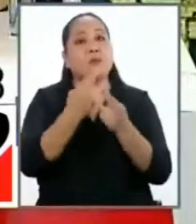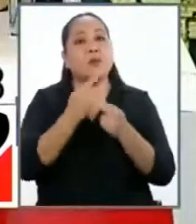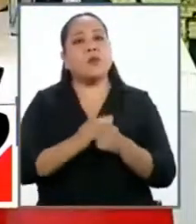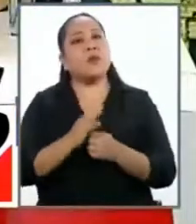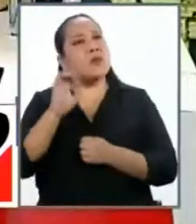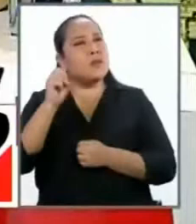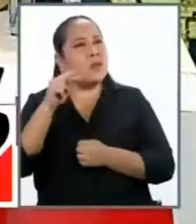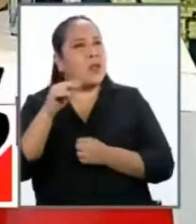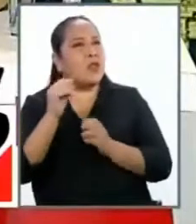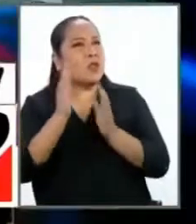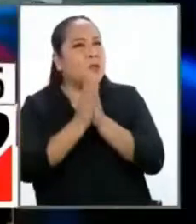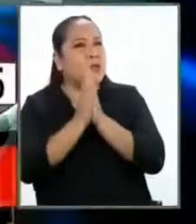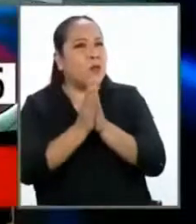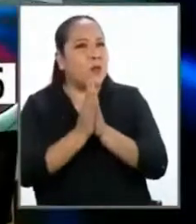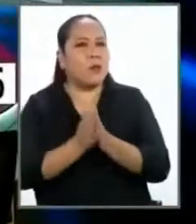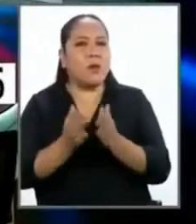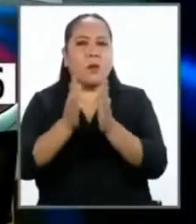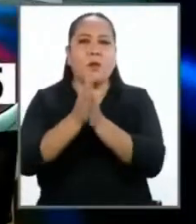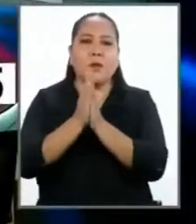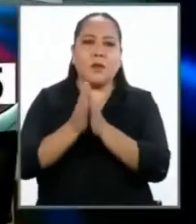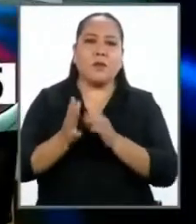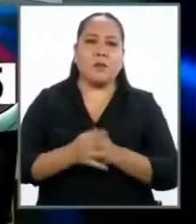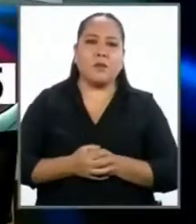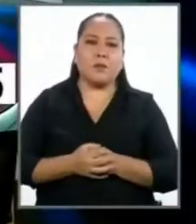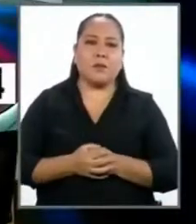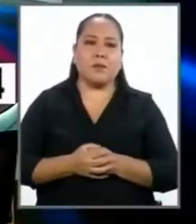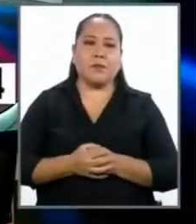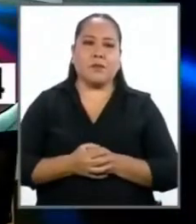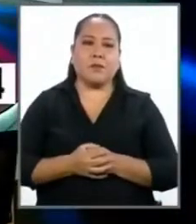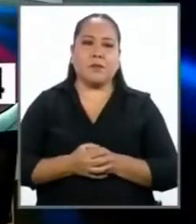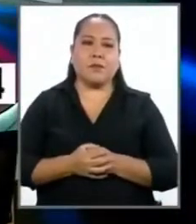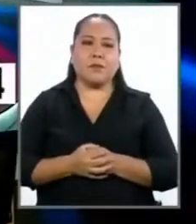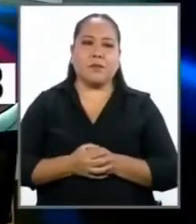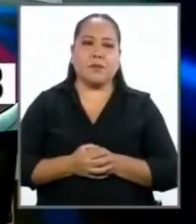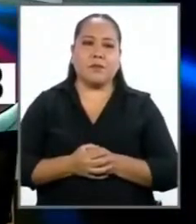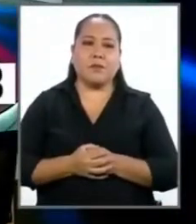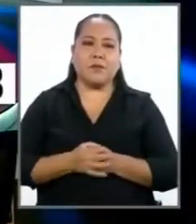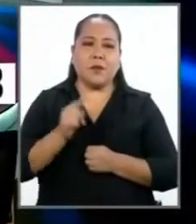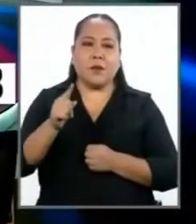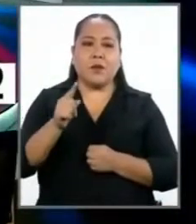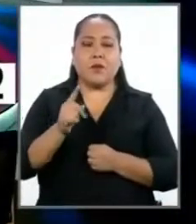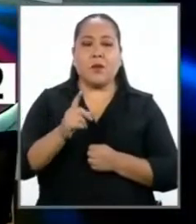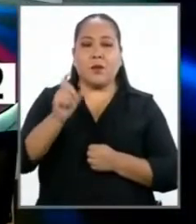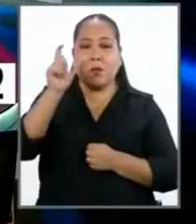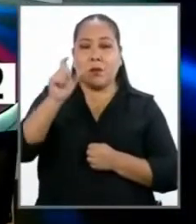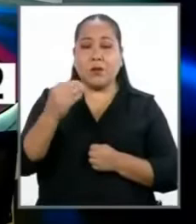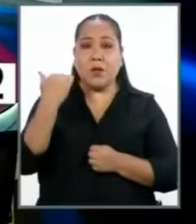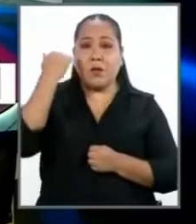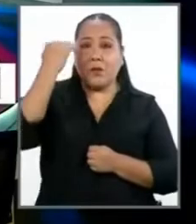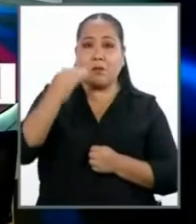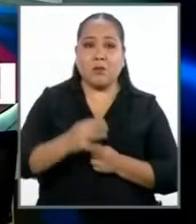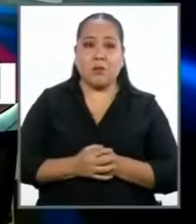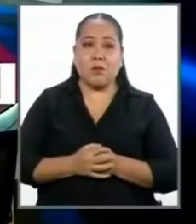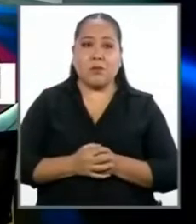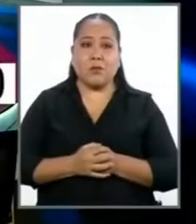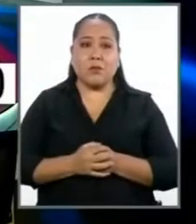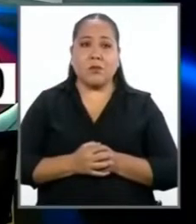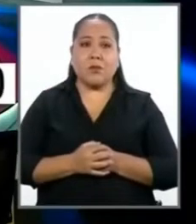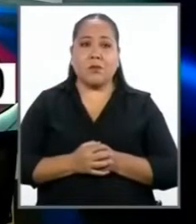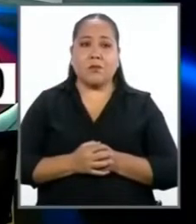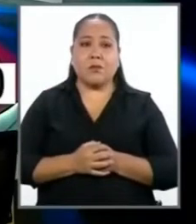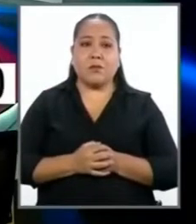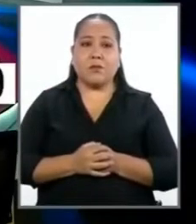Señor Santos, por favor, invocamos una buena educación para comportarse a la altura. Y no como un...